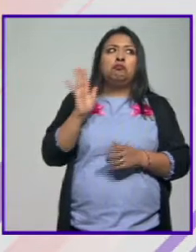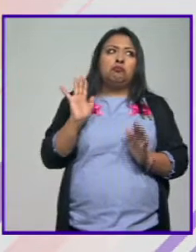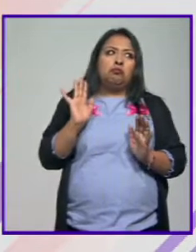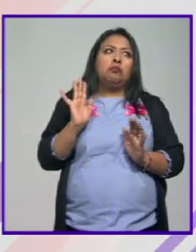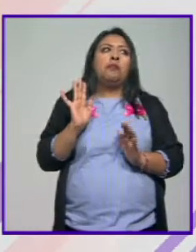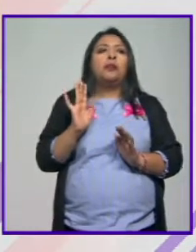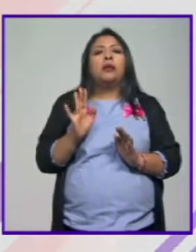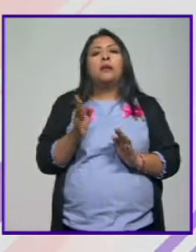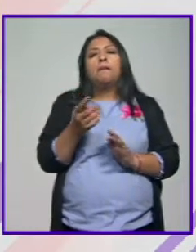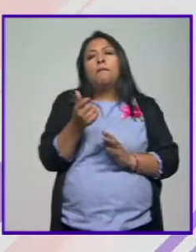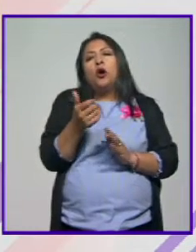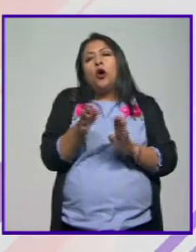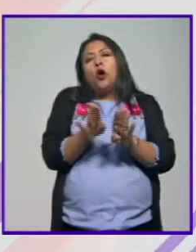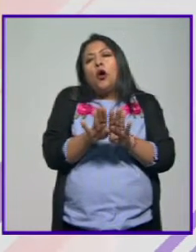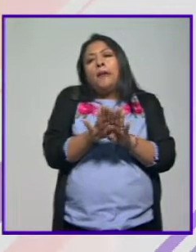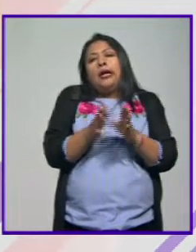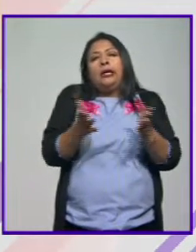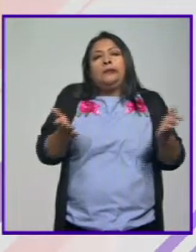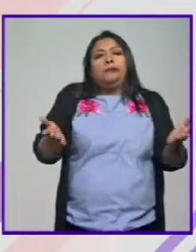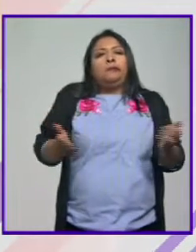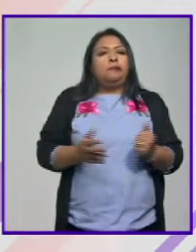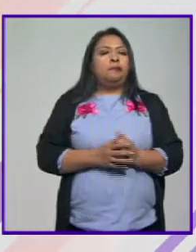digamos un poco la la